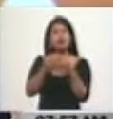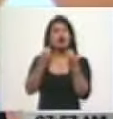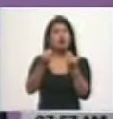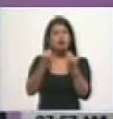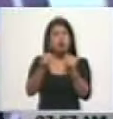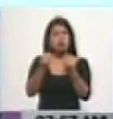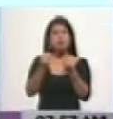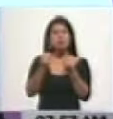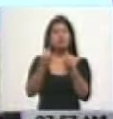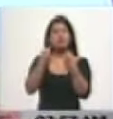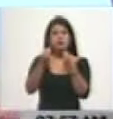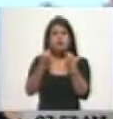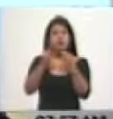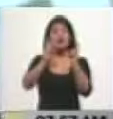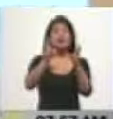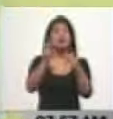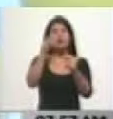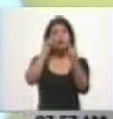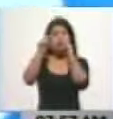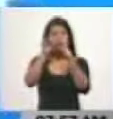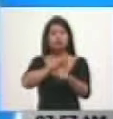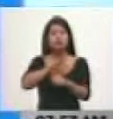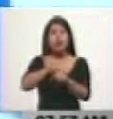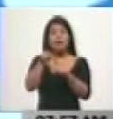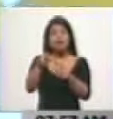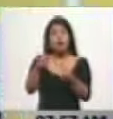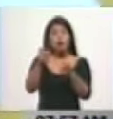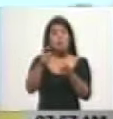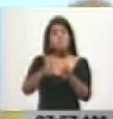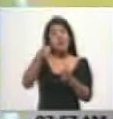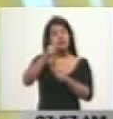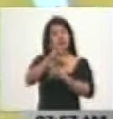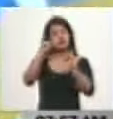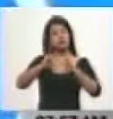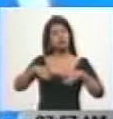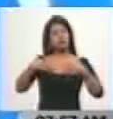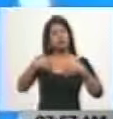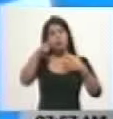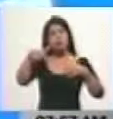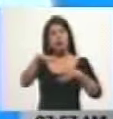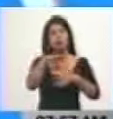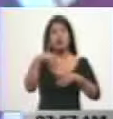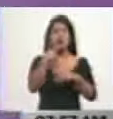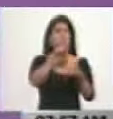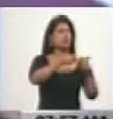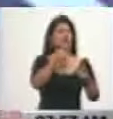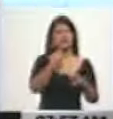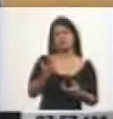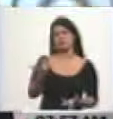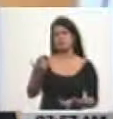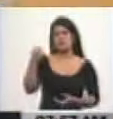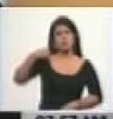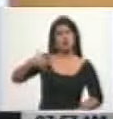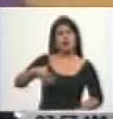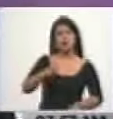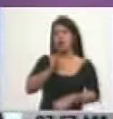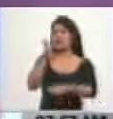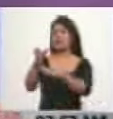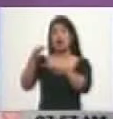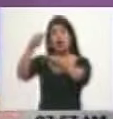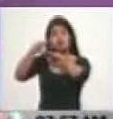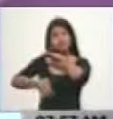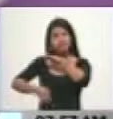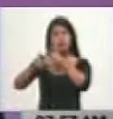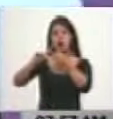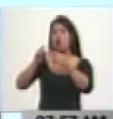tomando en cuenta el tema de la mayor suma de felicidad posible al pueblo venezolano? Porque hay muchos venezolanos que dicen, oye, a me sale muchísimo más caro ir para el Canaima, ir para Roraima,